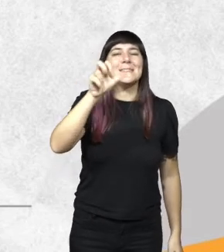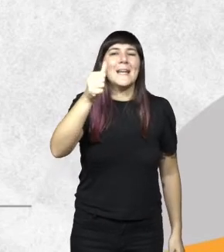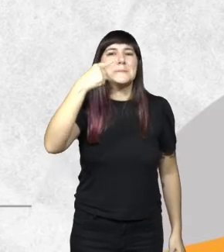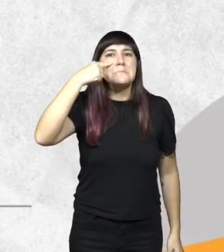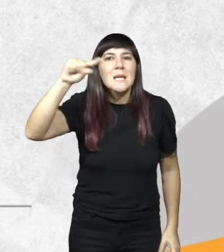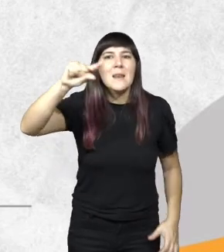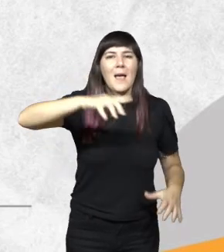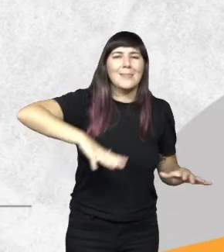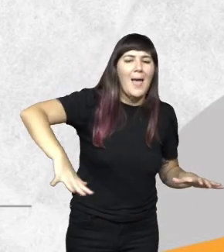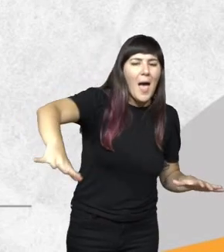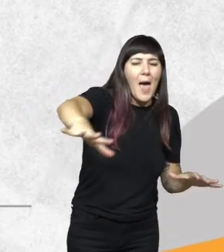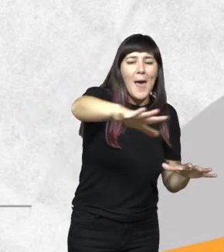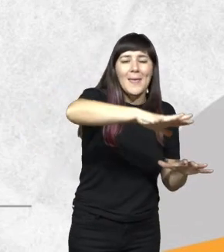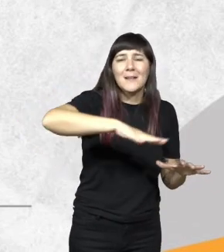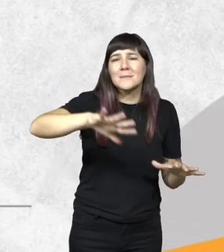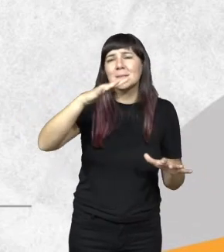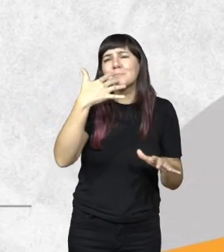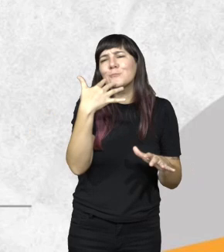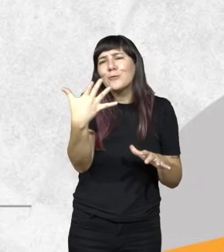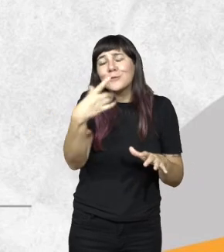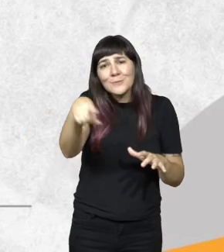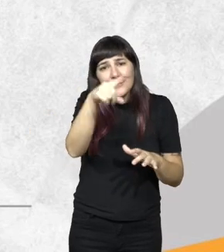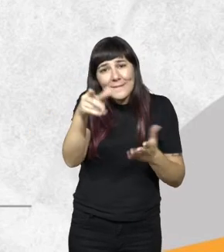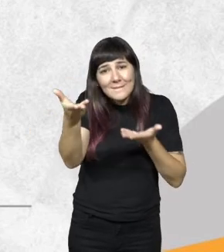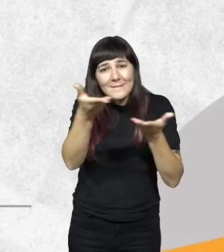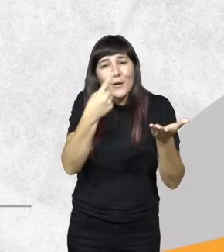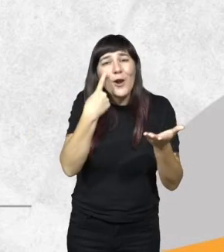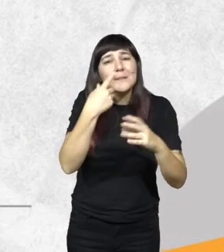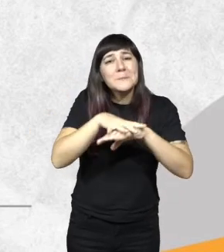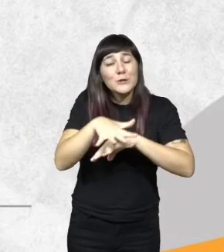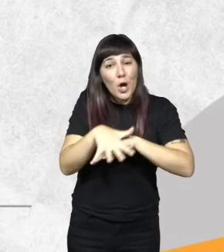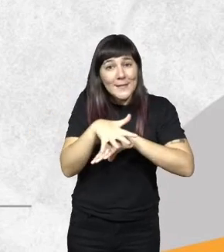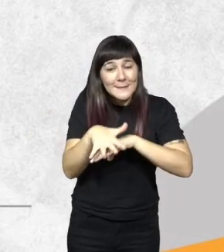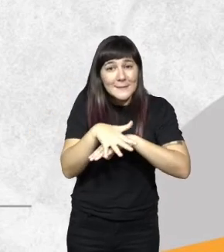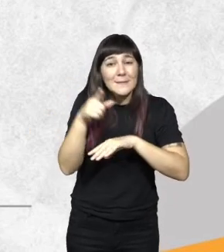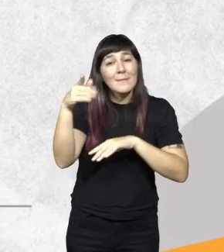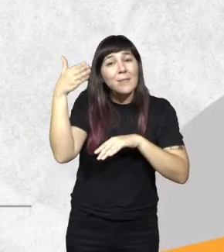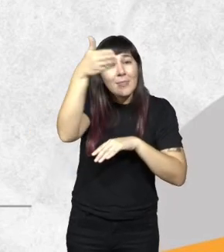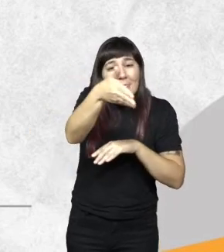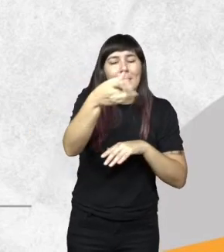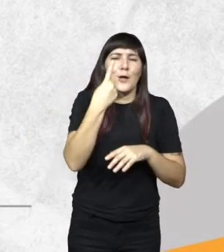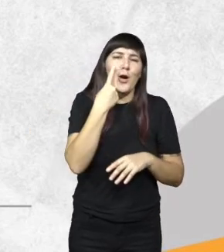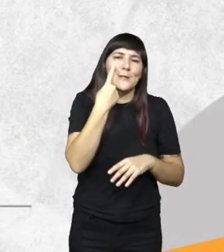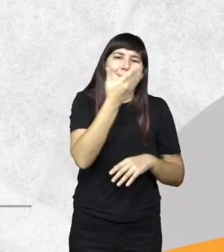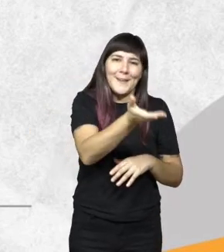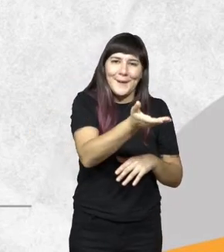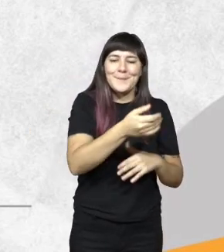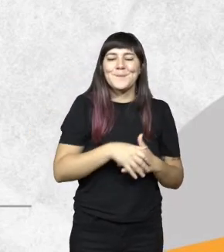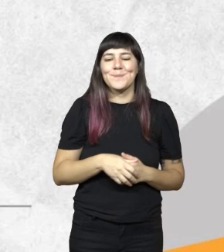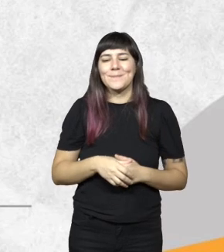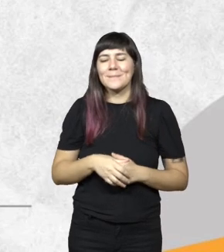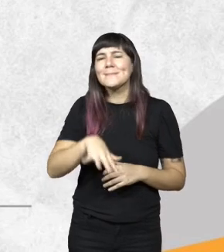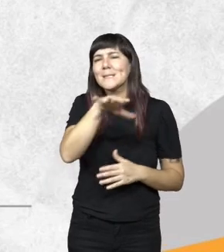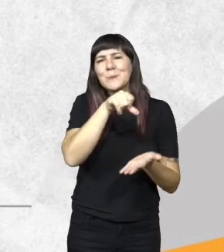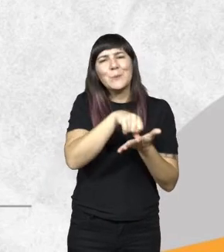invito a todos los que tengan la oportunidad de ir a conocer la provincia de Misiones que vayan a conocer ese